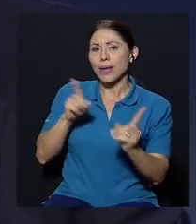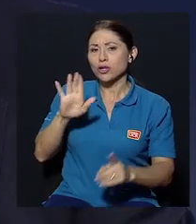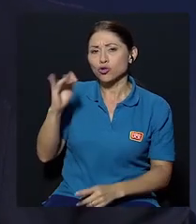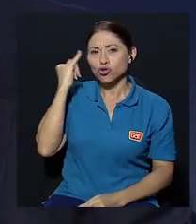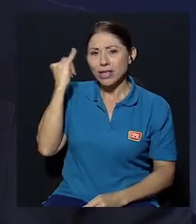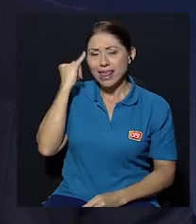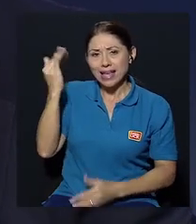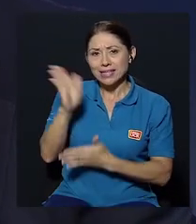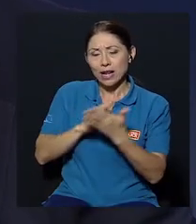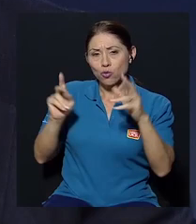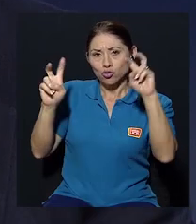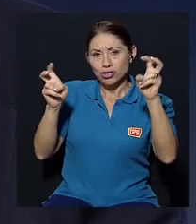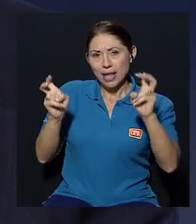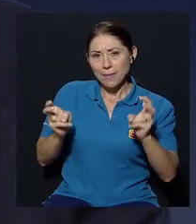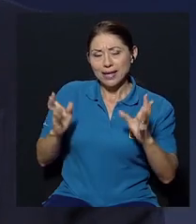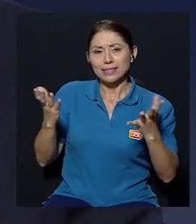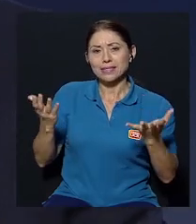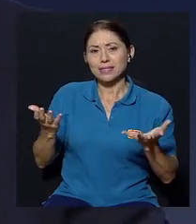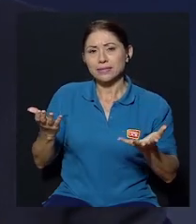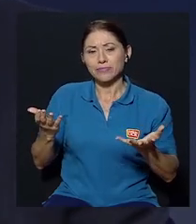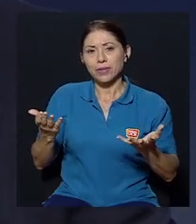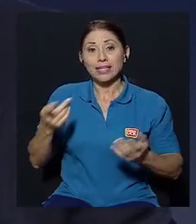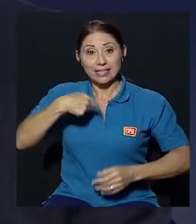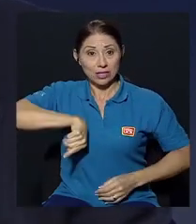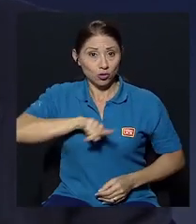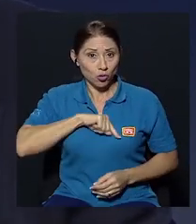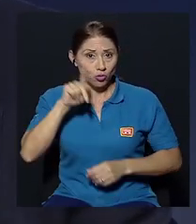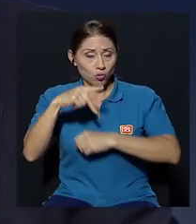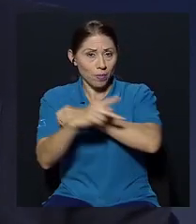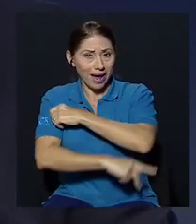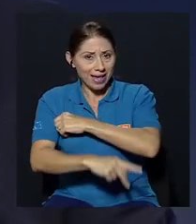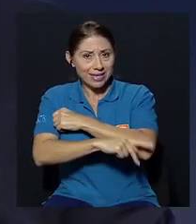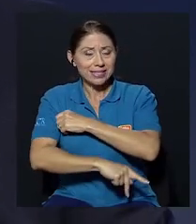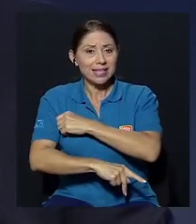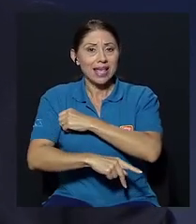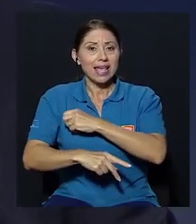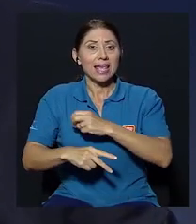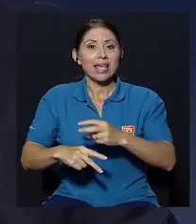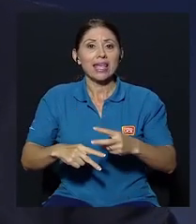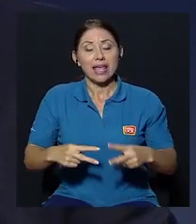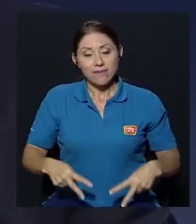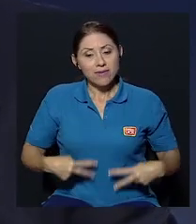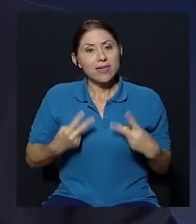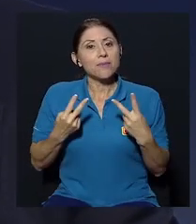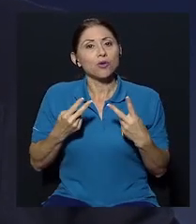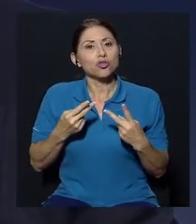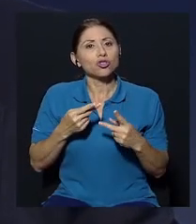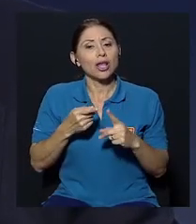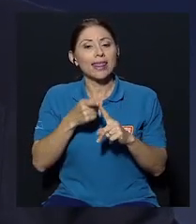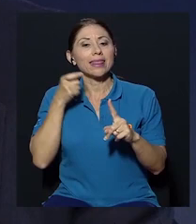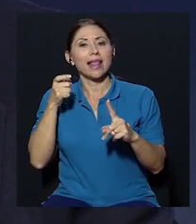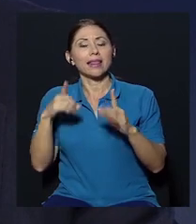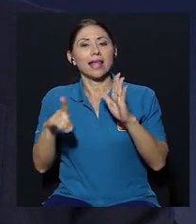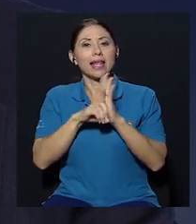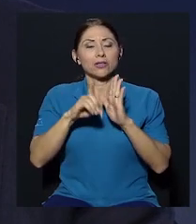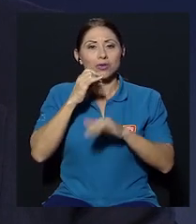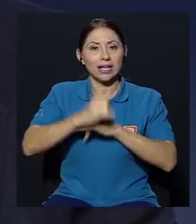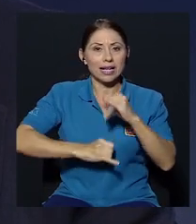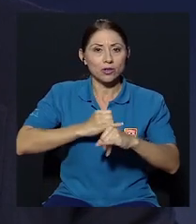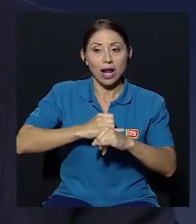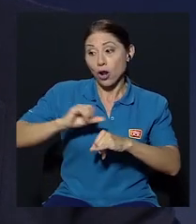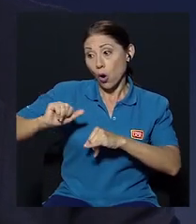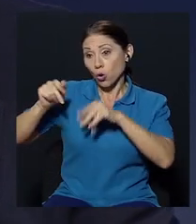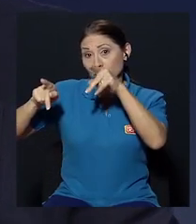yo respeto a Fabricio pero sus ideas en algunos temas es decir nosotros somos un país que vivimos del derecho